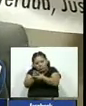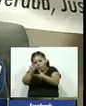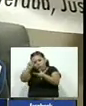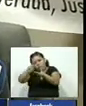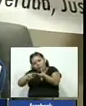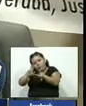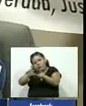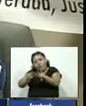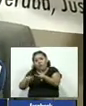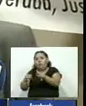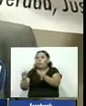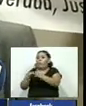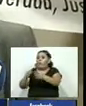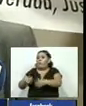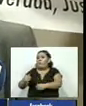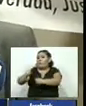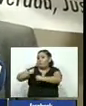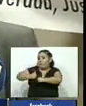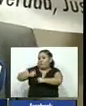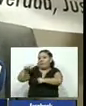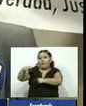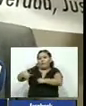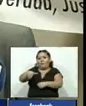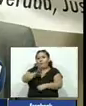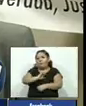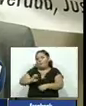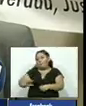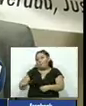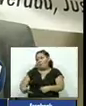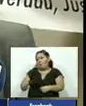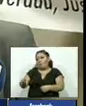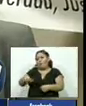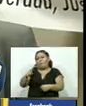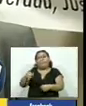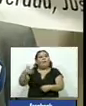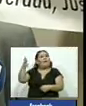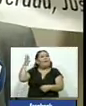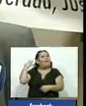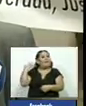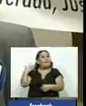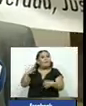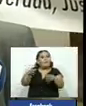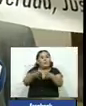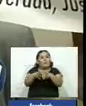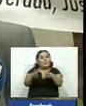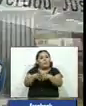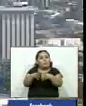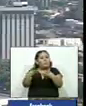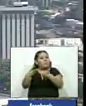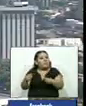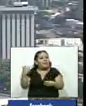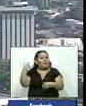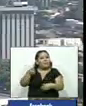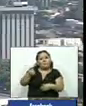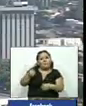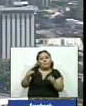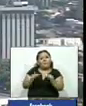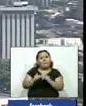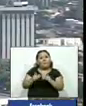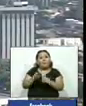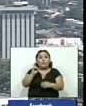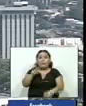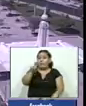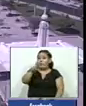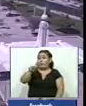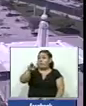archivos de la Fuerza Armada del Salvador y de los extintos cuerpos de seguridad recordemos que el